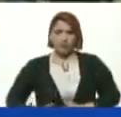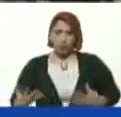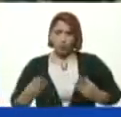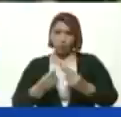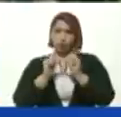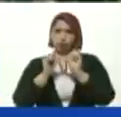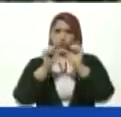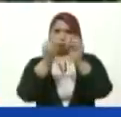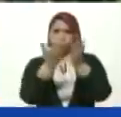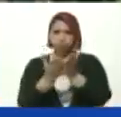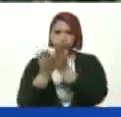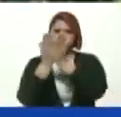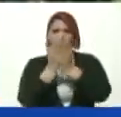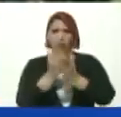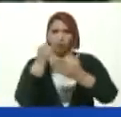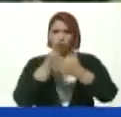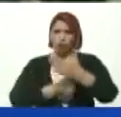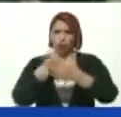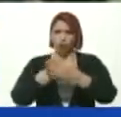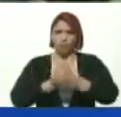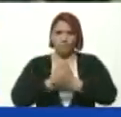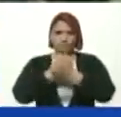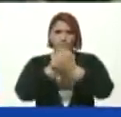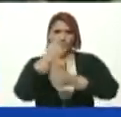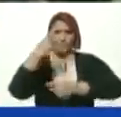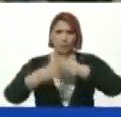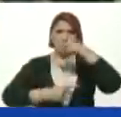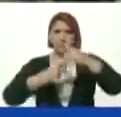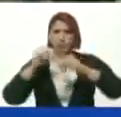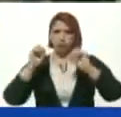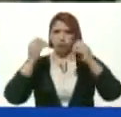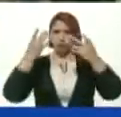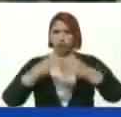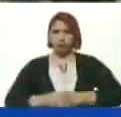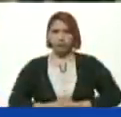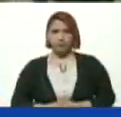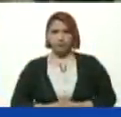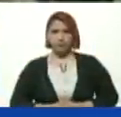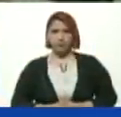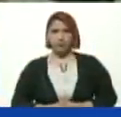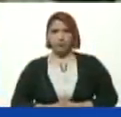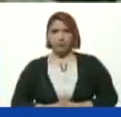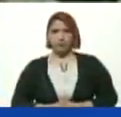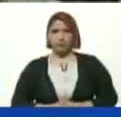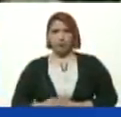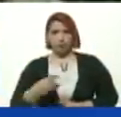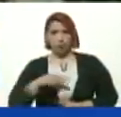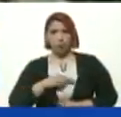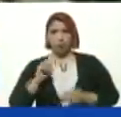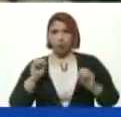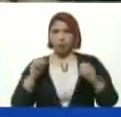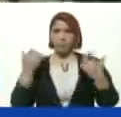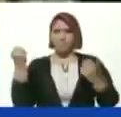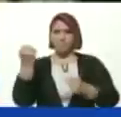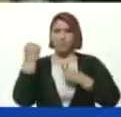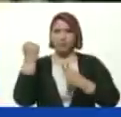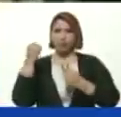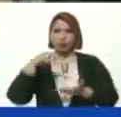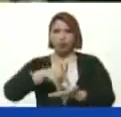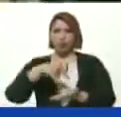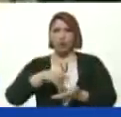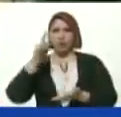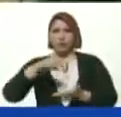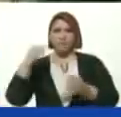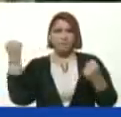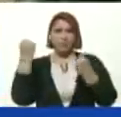seguir estudiando Luchando Amando Produciendo Y venciendo Sin duda alguna Fuimos Invictos En Carabobo Y saldremos Tan